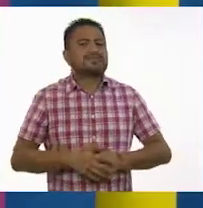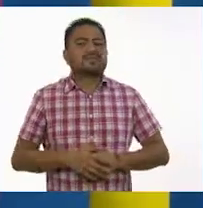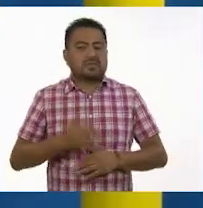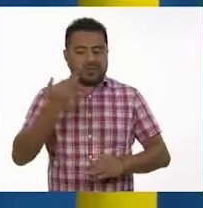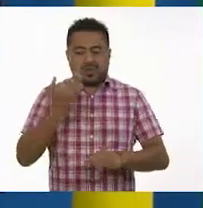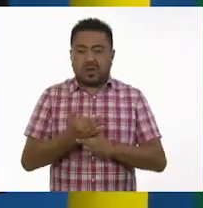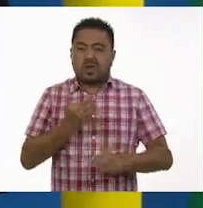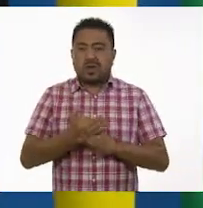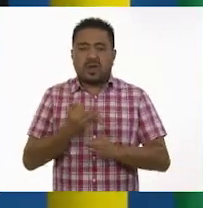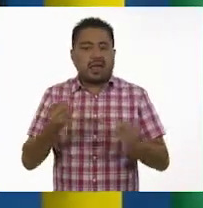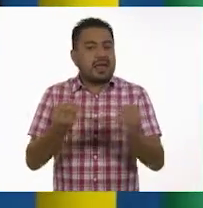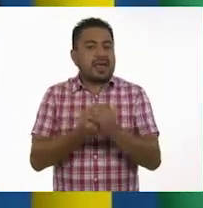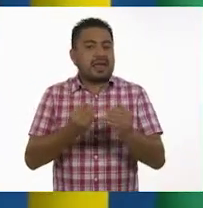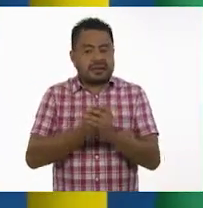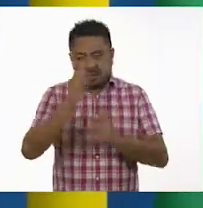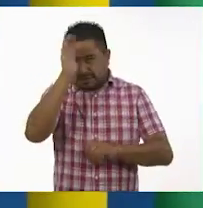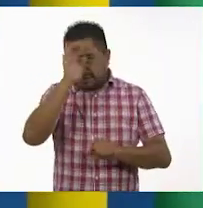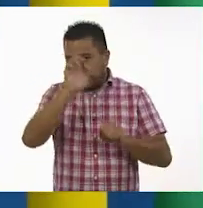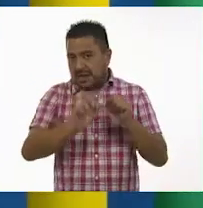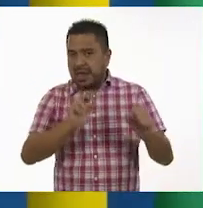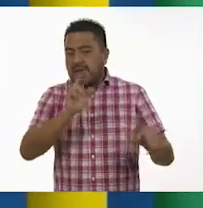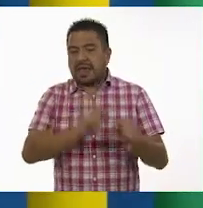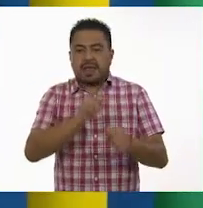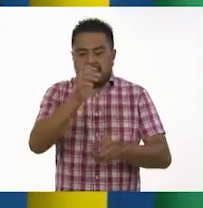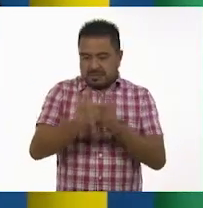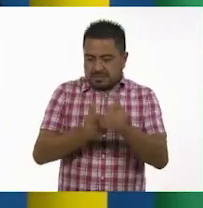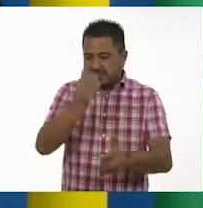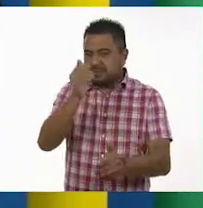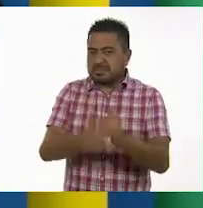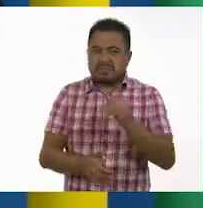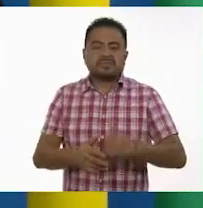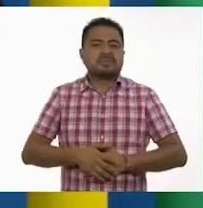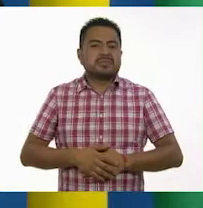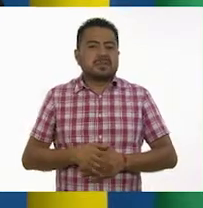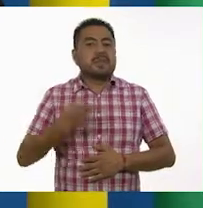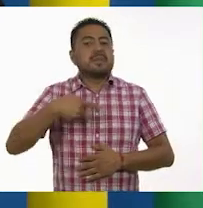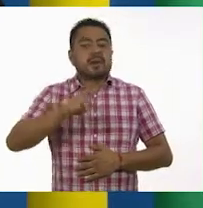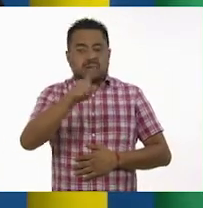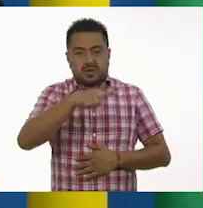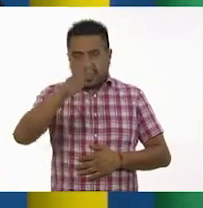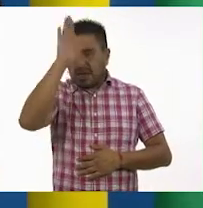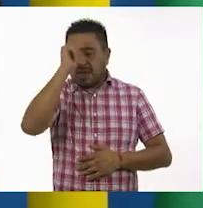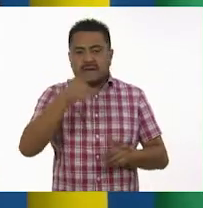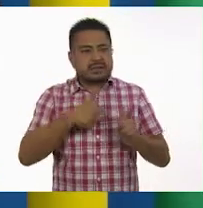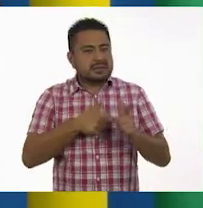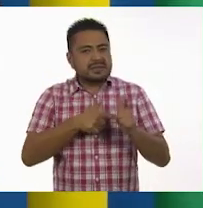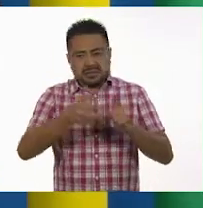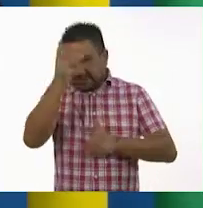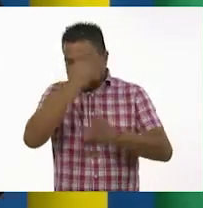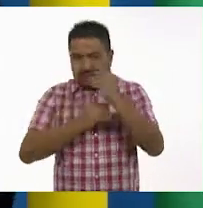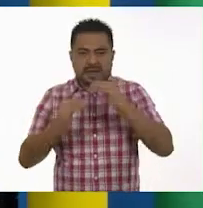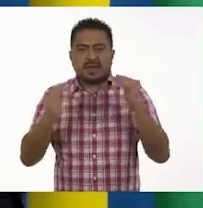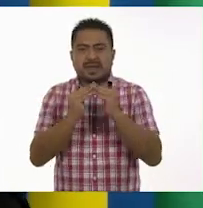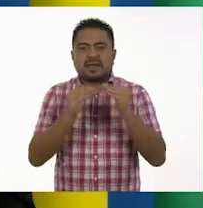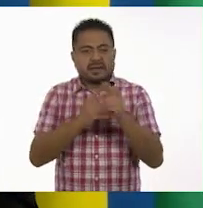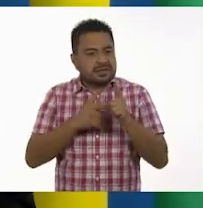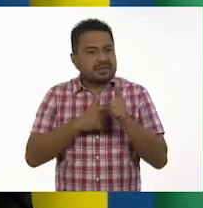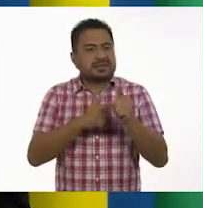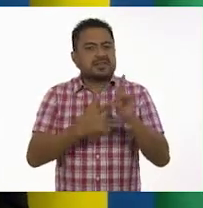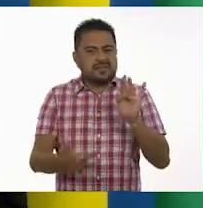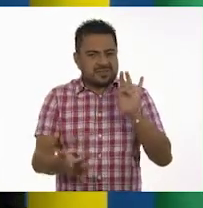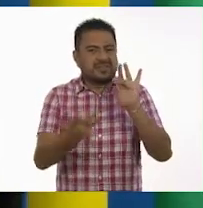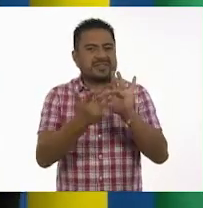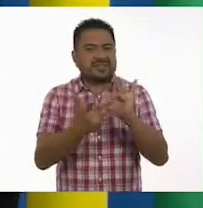Por hoy la clase de ciencias naturales ha terminado. Pero recuerda, para seguir aprendiendo en casa, seguimos en